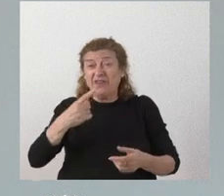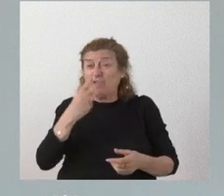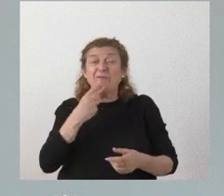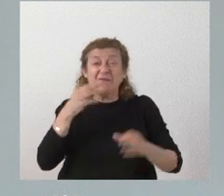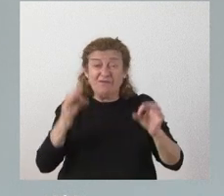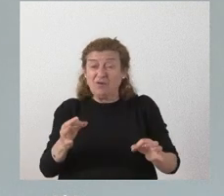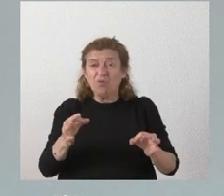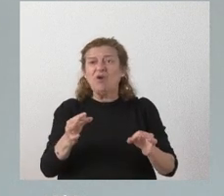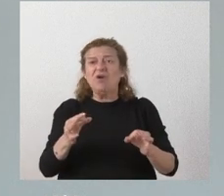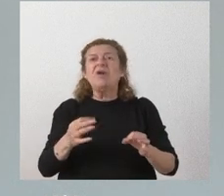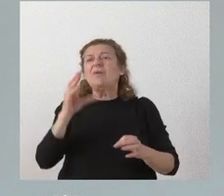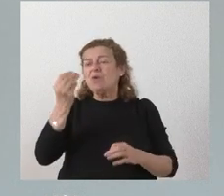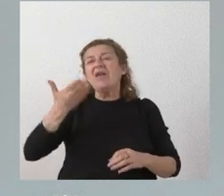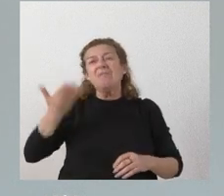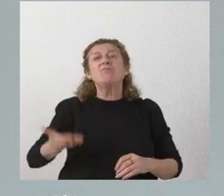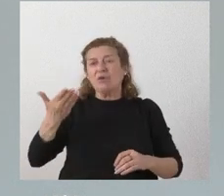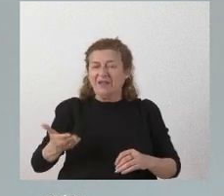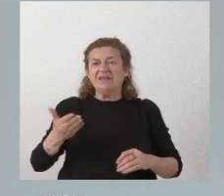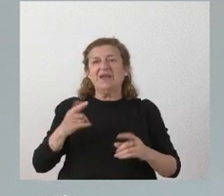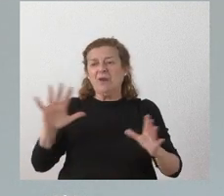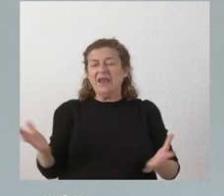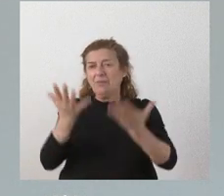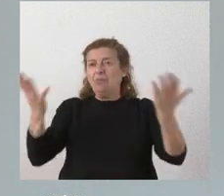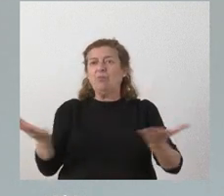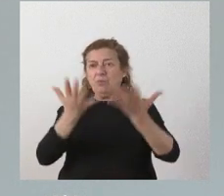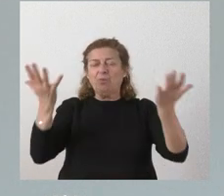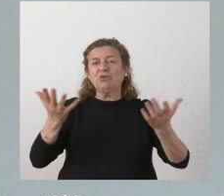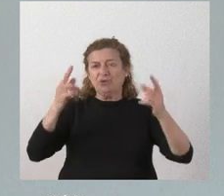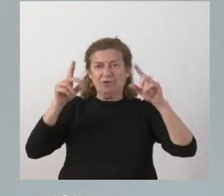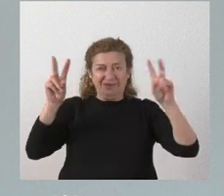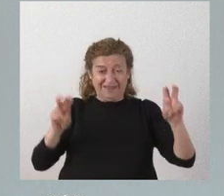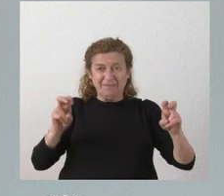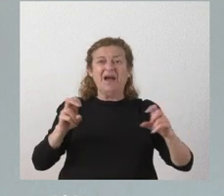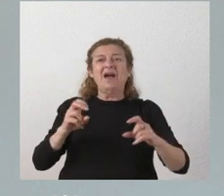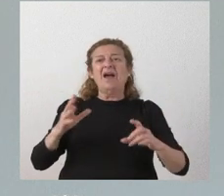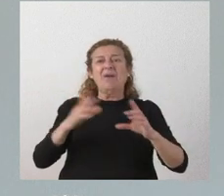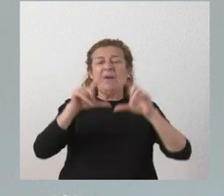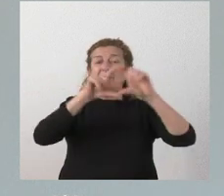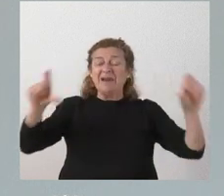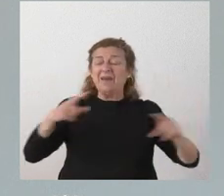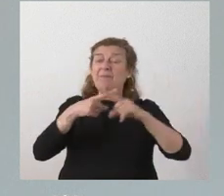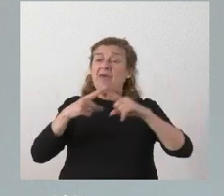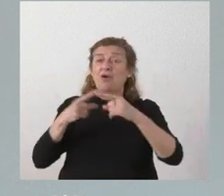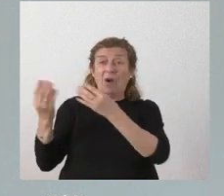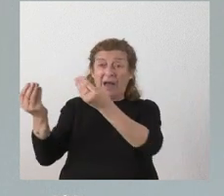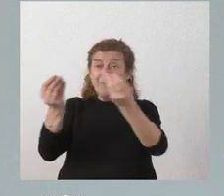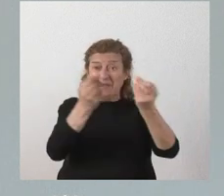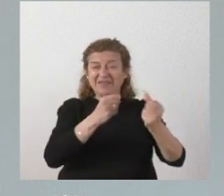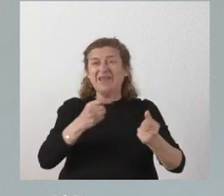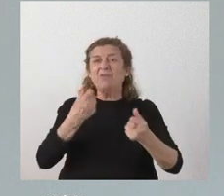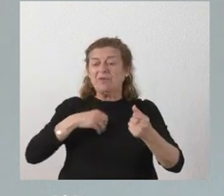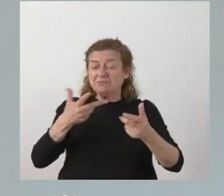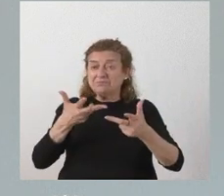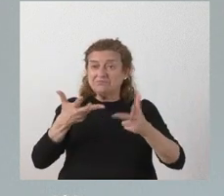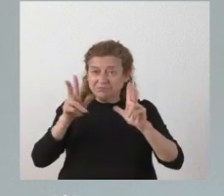muy importante ha sido el impulso en torno al PEMA al Parque Empresarial del Medio Ambiente que ha permitido ofrecer